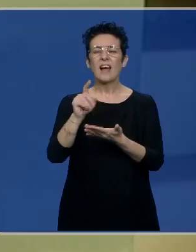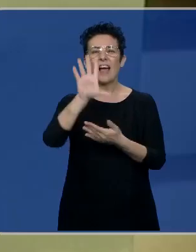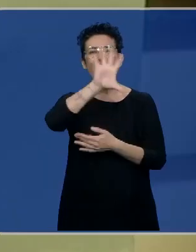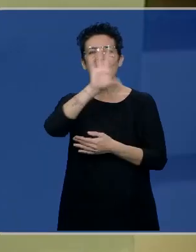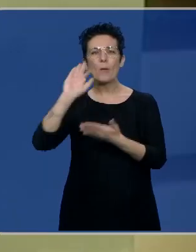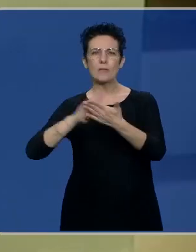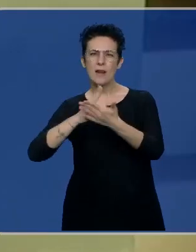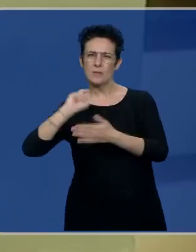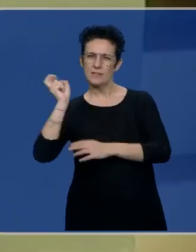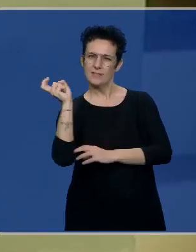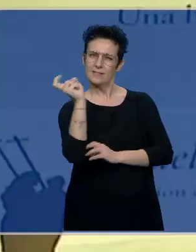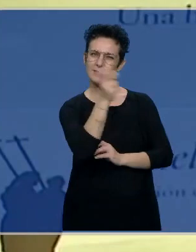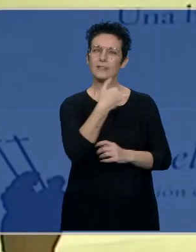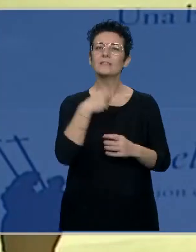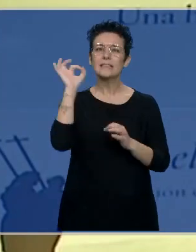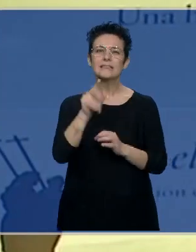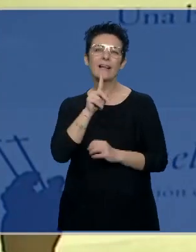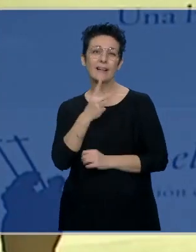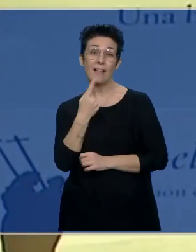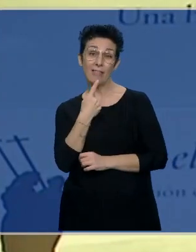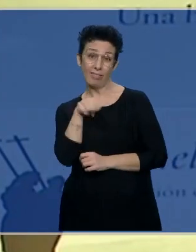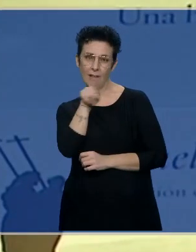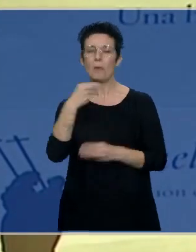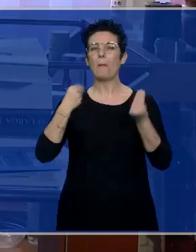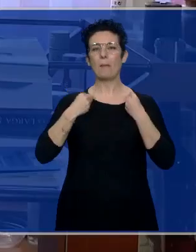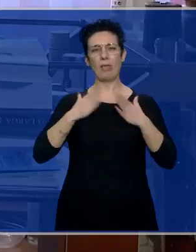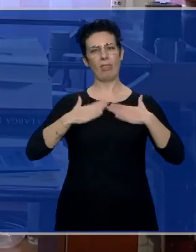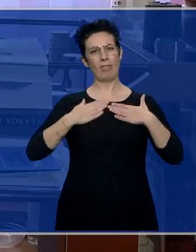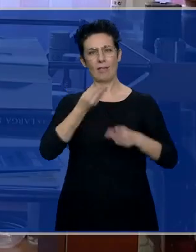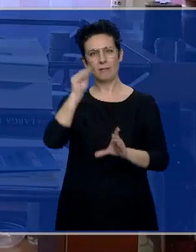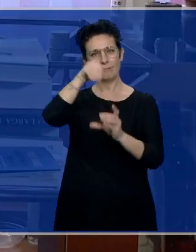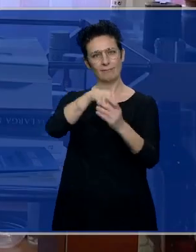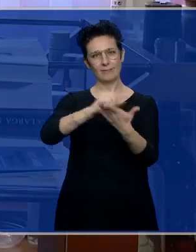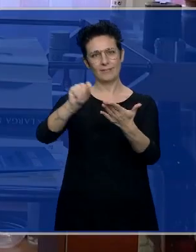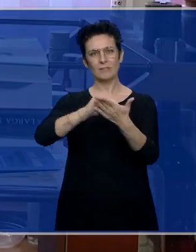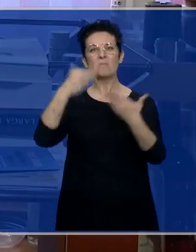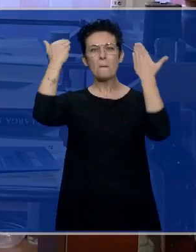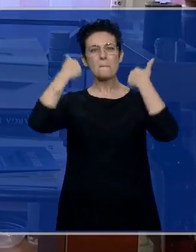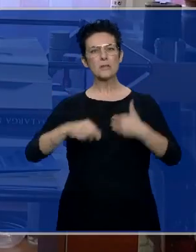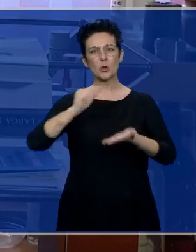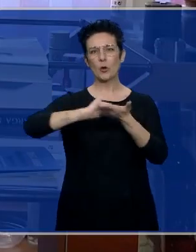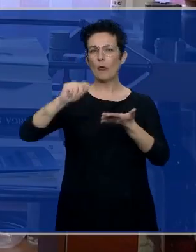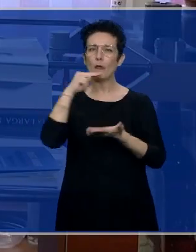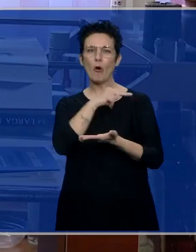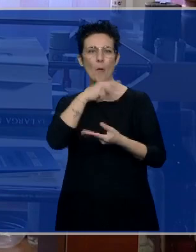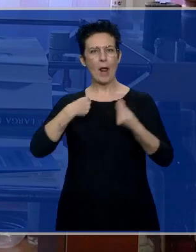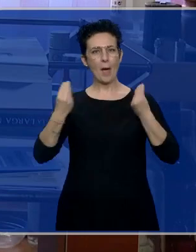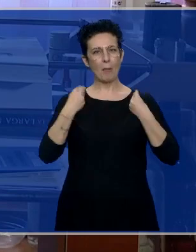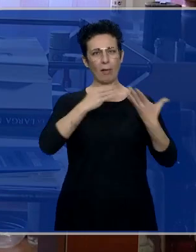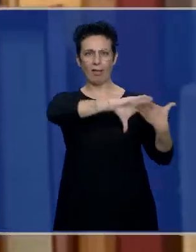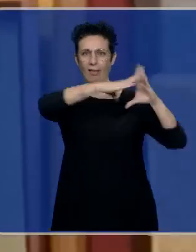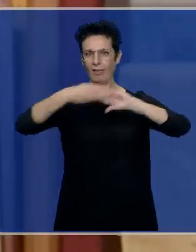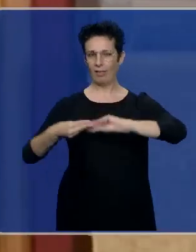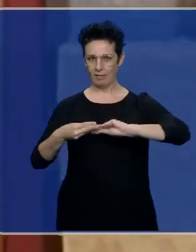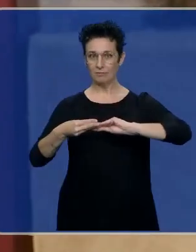títulos definidos por él mismo como autobiográficos. Soy un buen personaje de novela porque he construido mi propia vida como la de un personaje